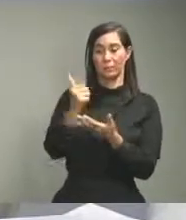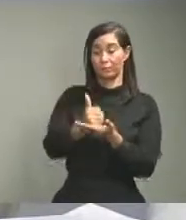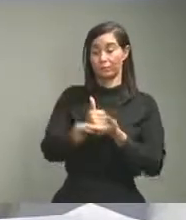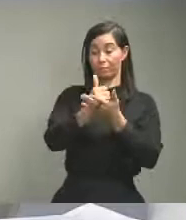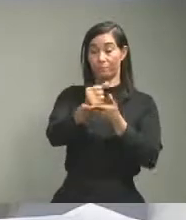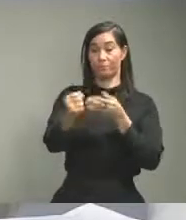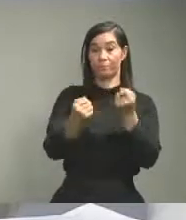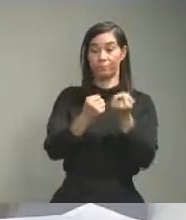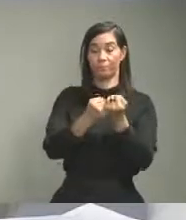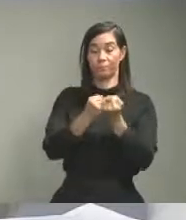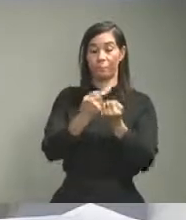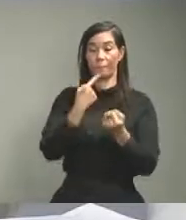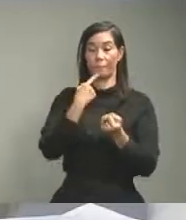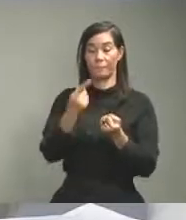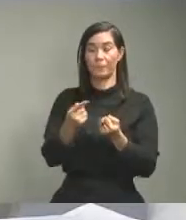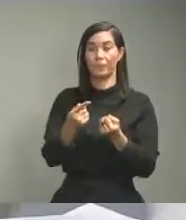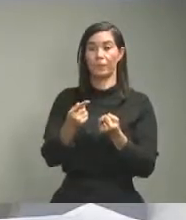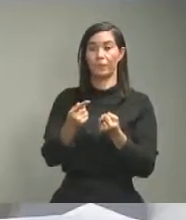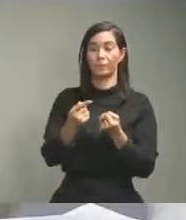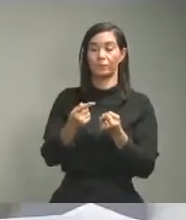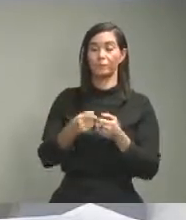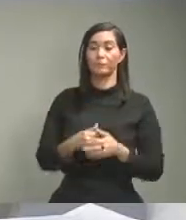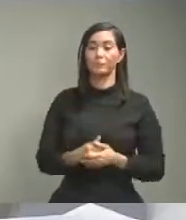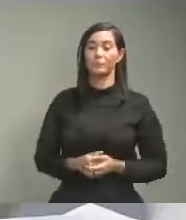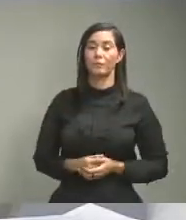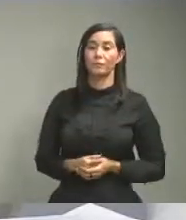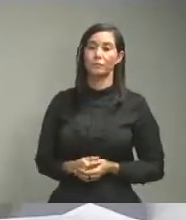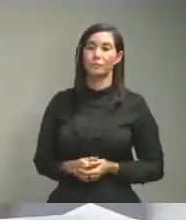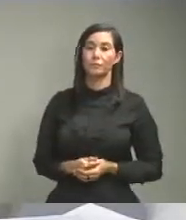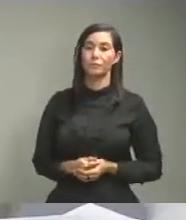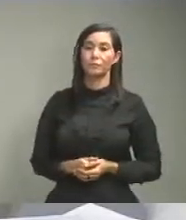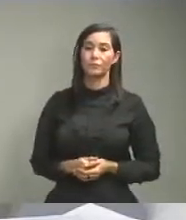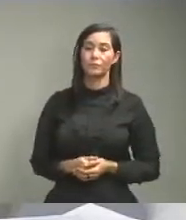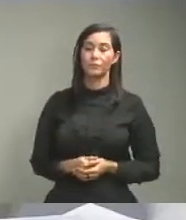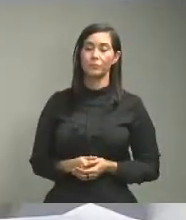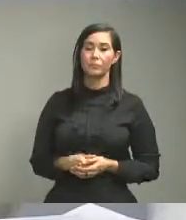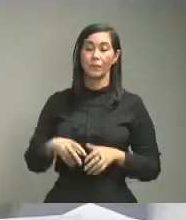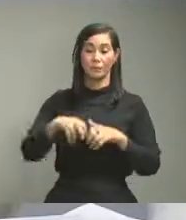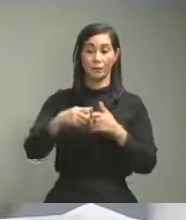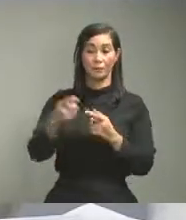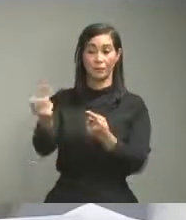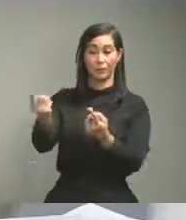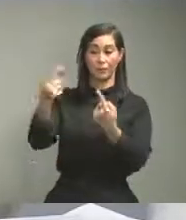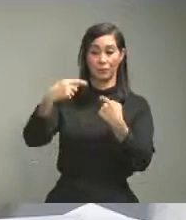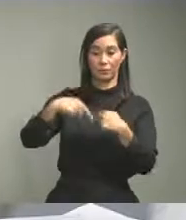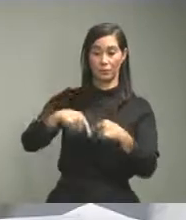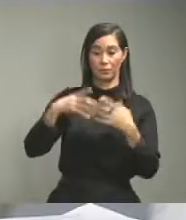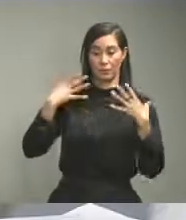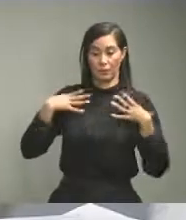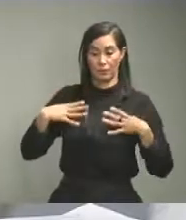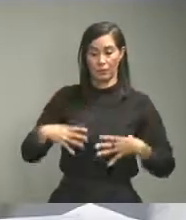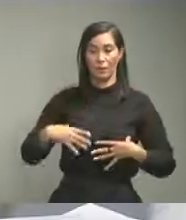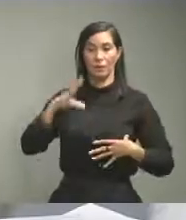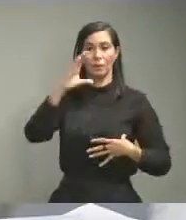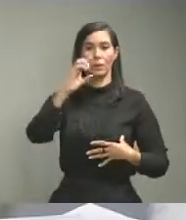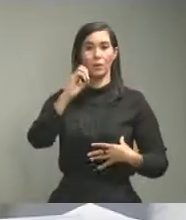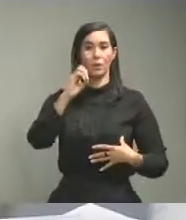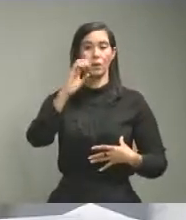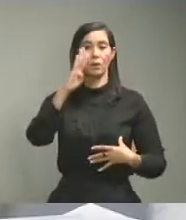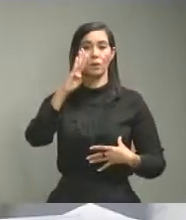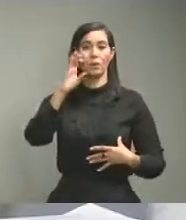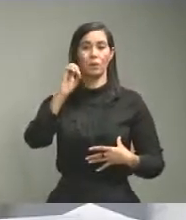dicho la empresa que suple el equipo COVA 6800 no puede